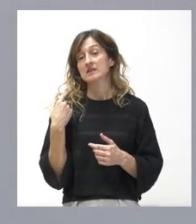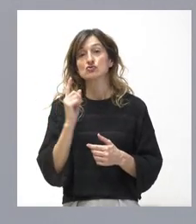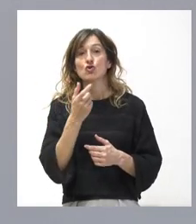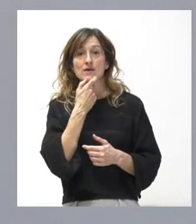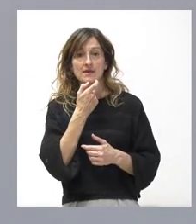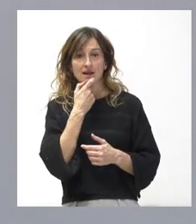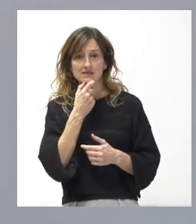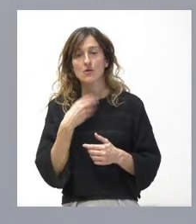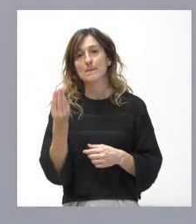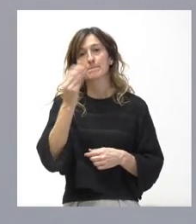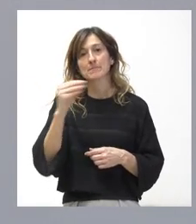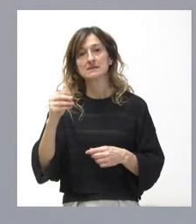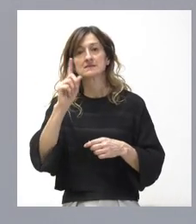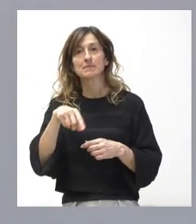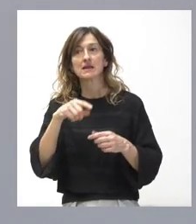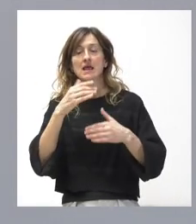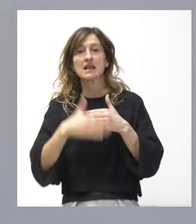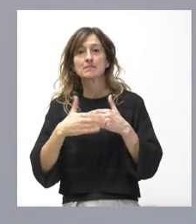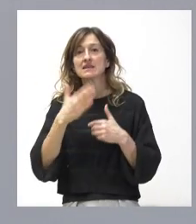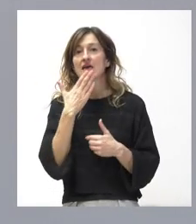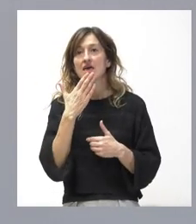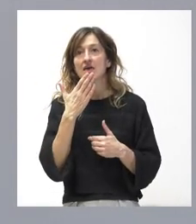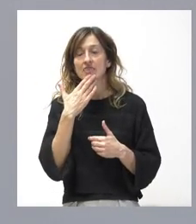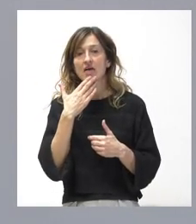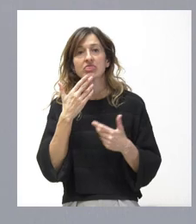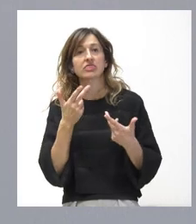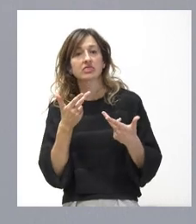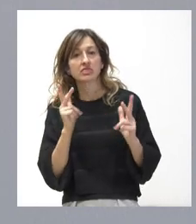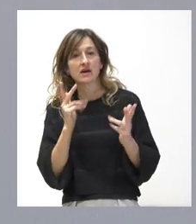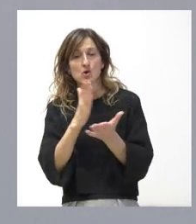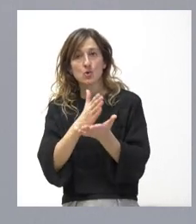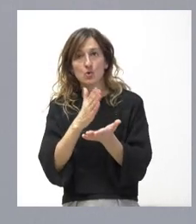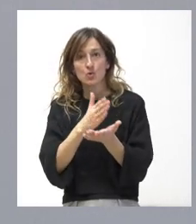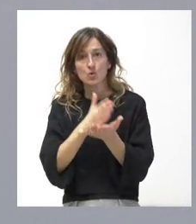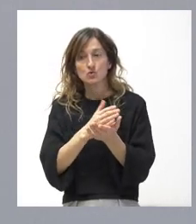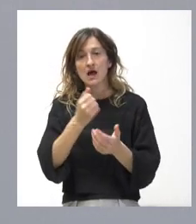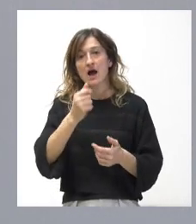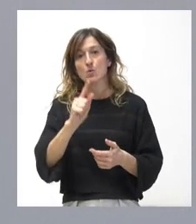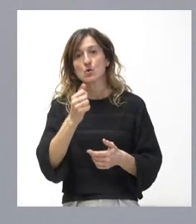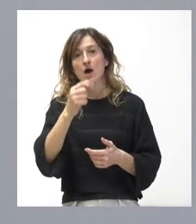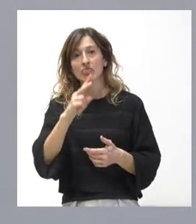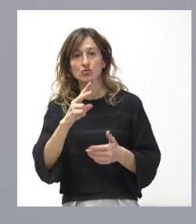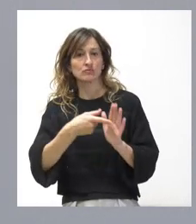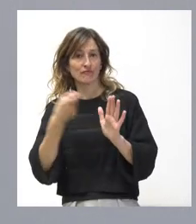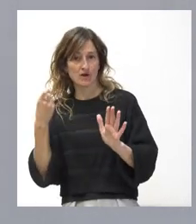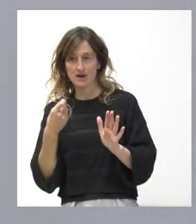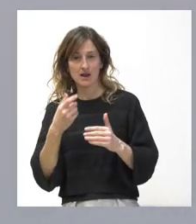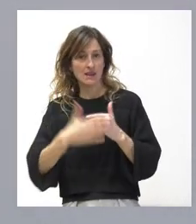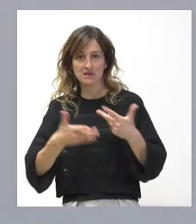y, además, se elimina el límite de años en que se permite cursar a 1 y a 2 en las escuelas oficiales de idioma de Castilla y León.